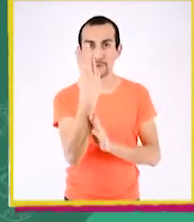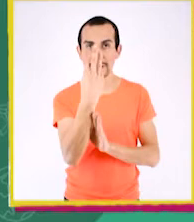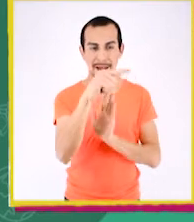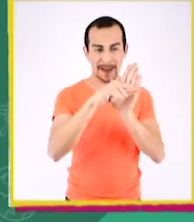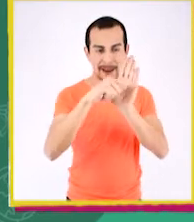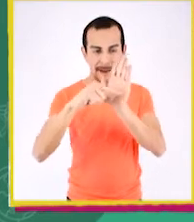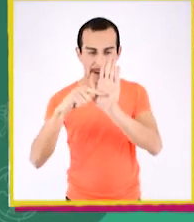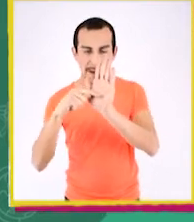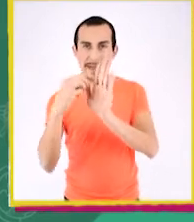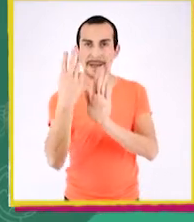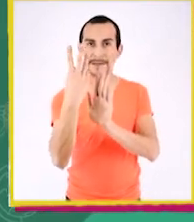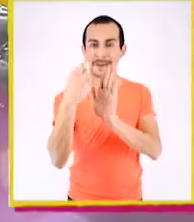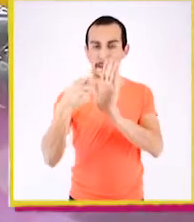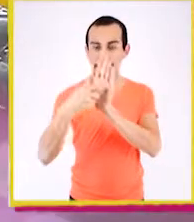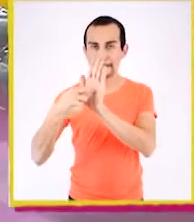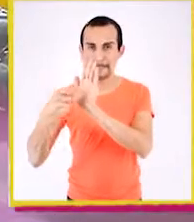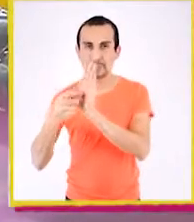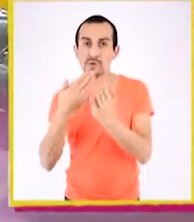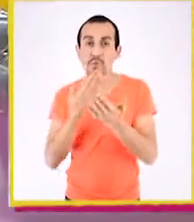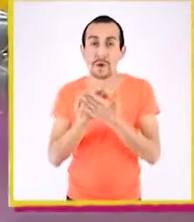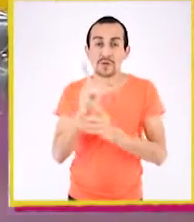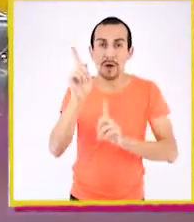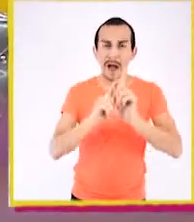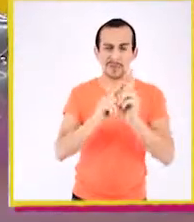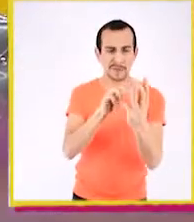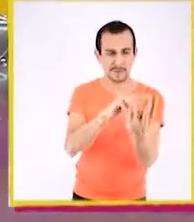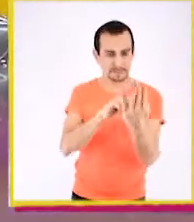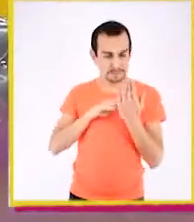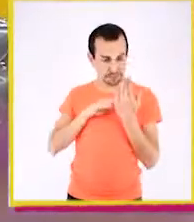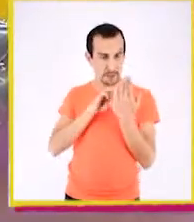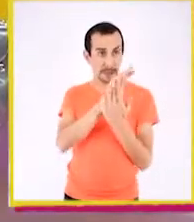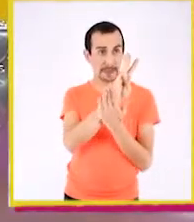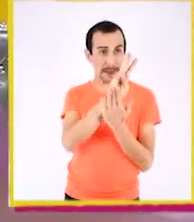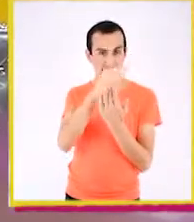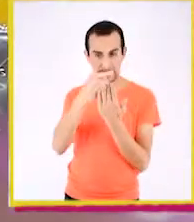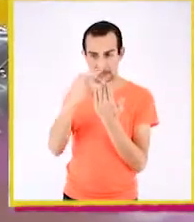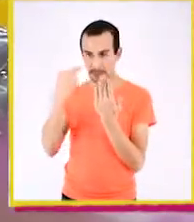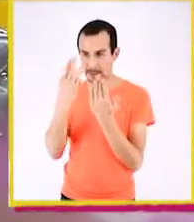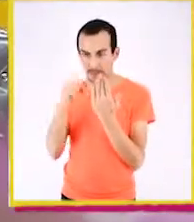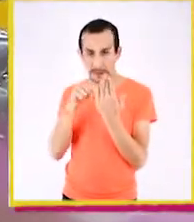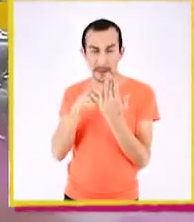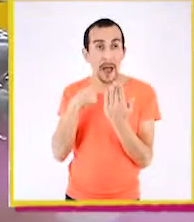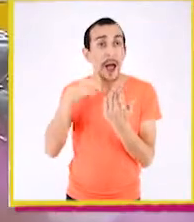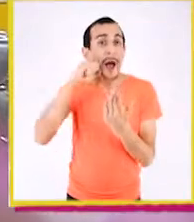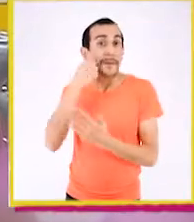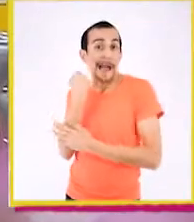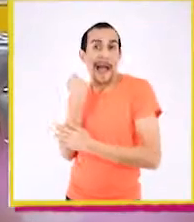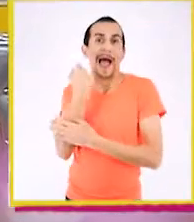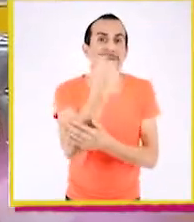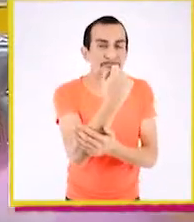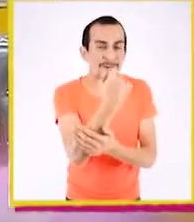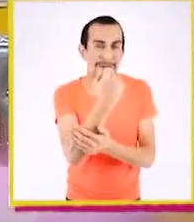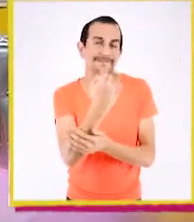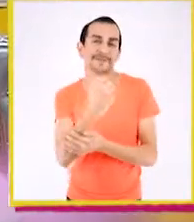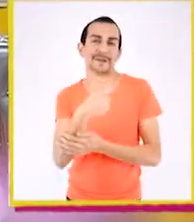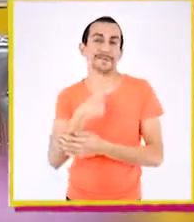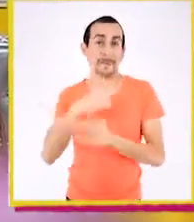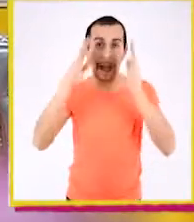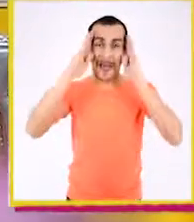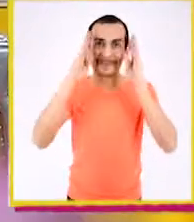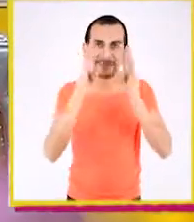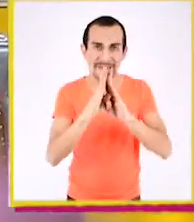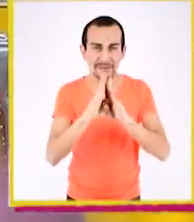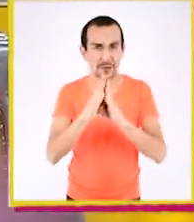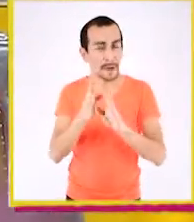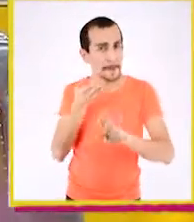rayas y tres puntos. Así, cada vez que alguien recibía esa señal, sabía que le estaban pidiendo ayuda. Pongan